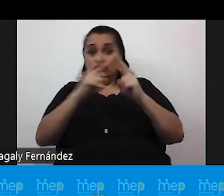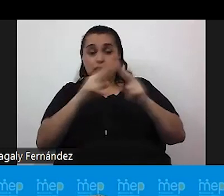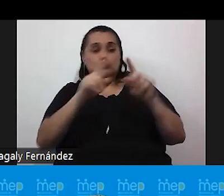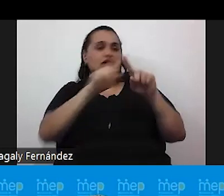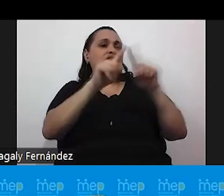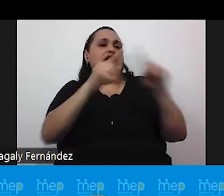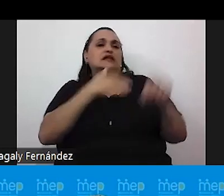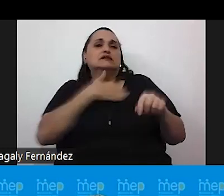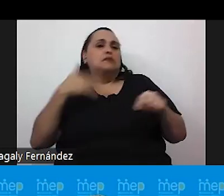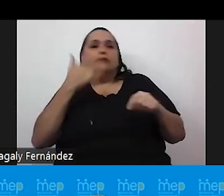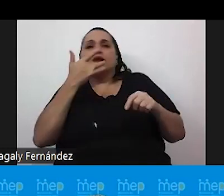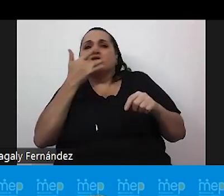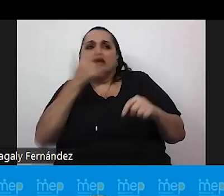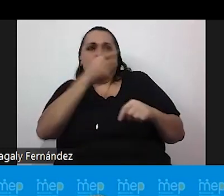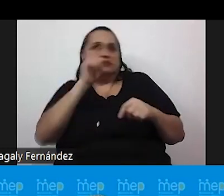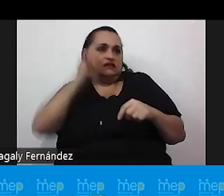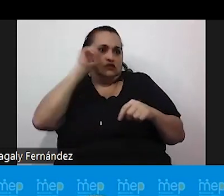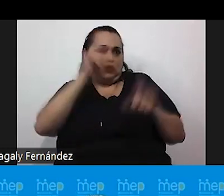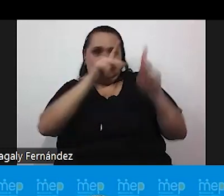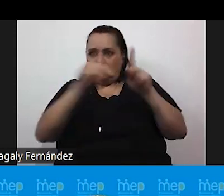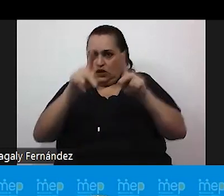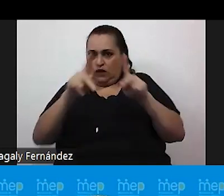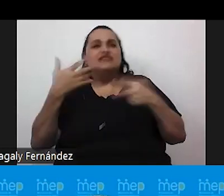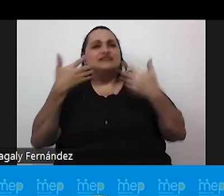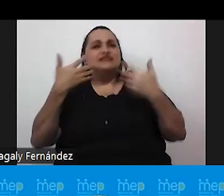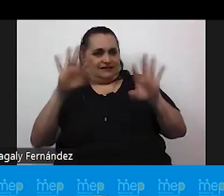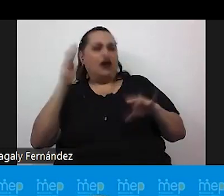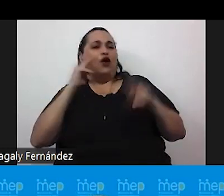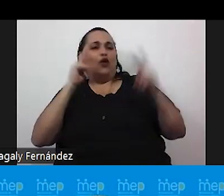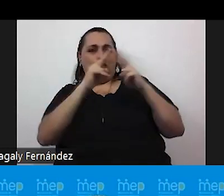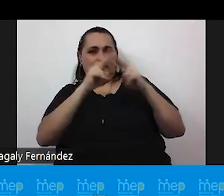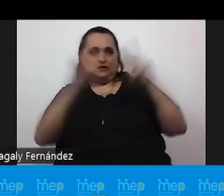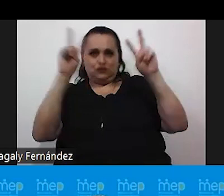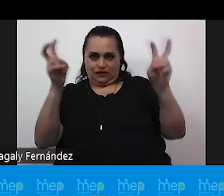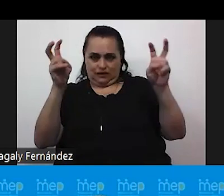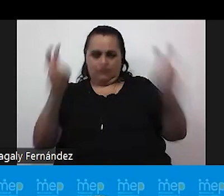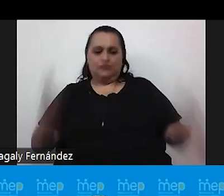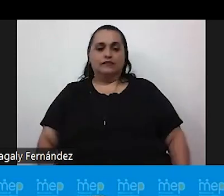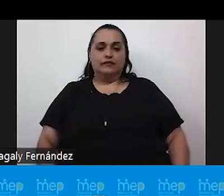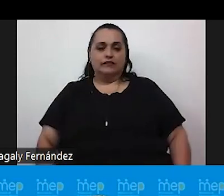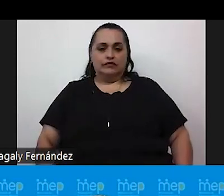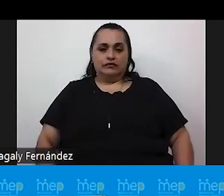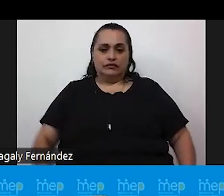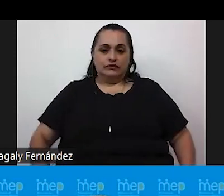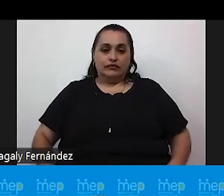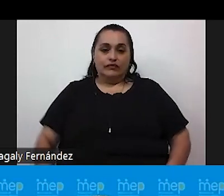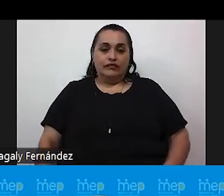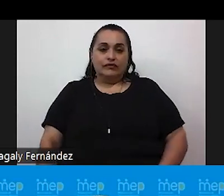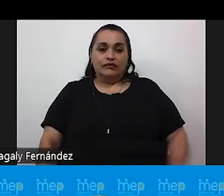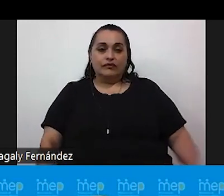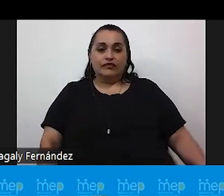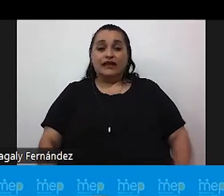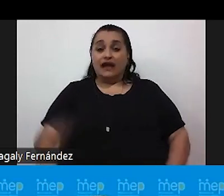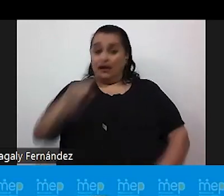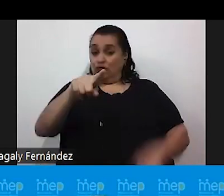sexuales y comprendemos de todo lo que trata. Vamos a ir a la siguiente diapositiva en el cual viene como un